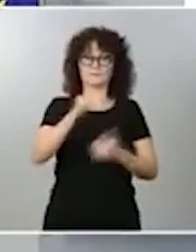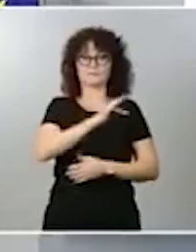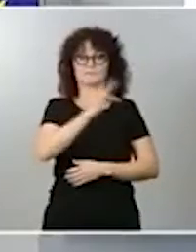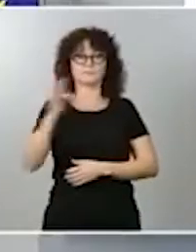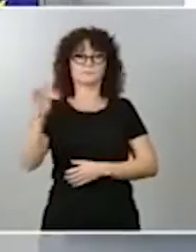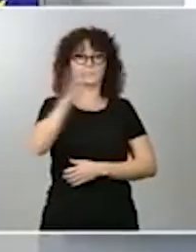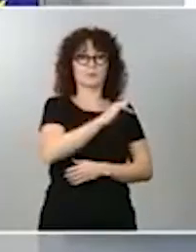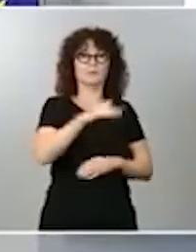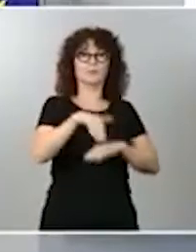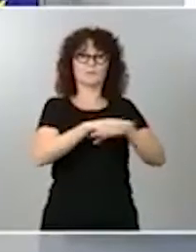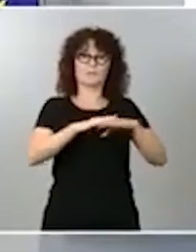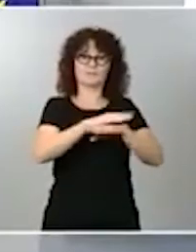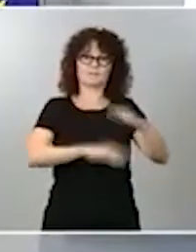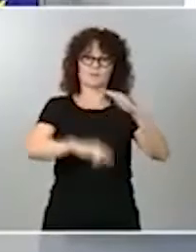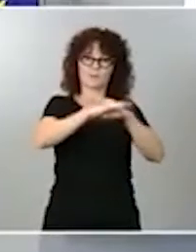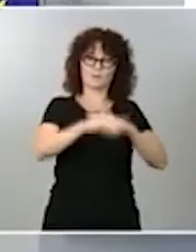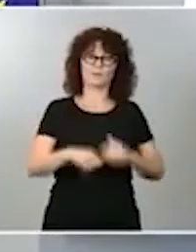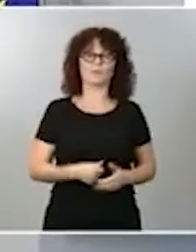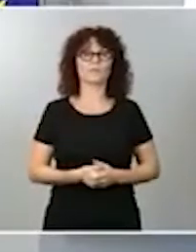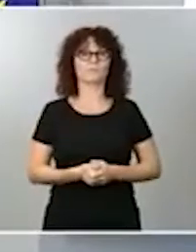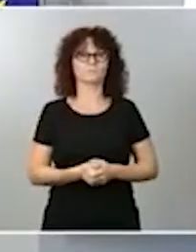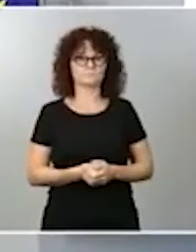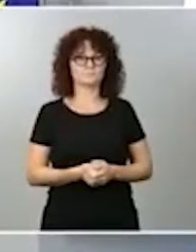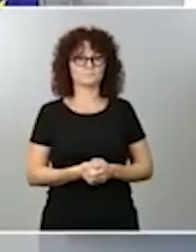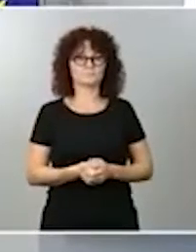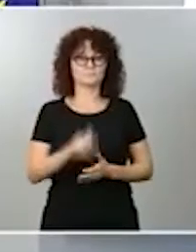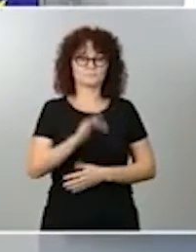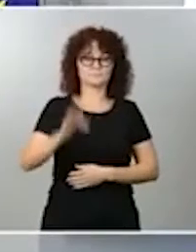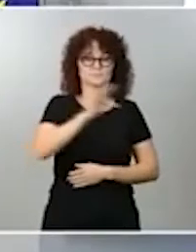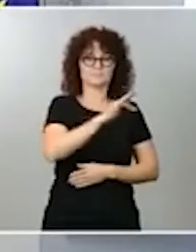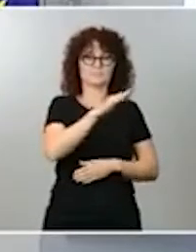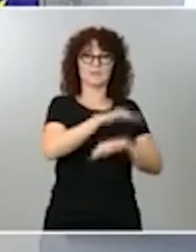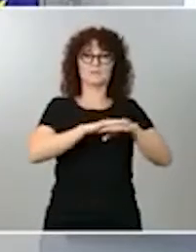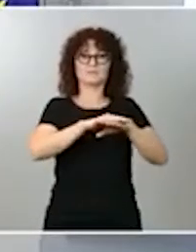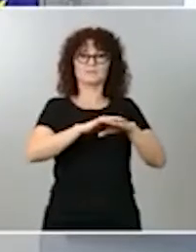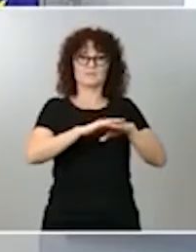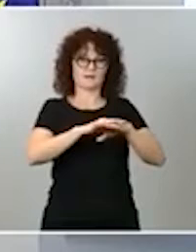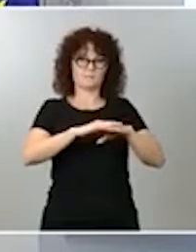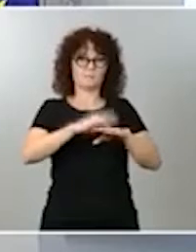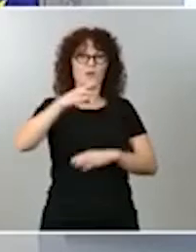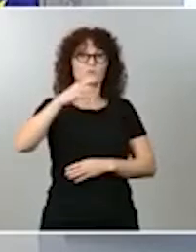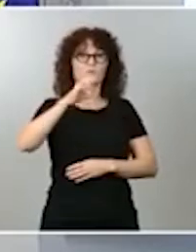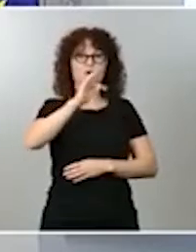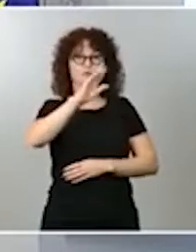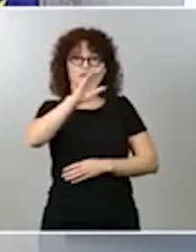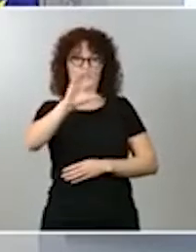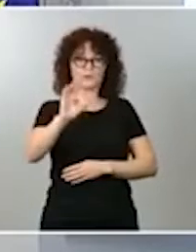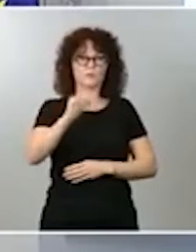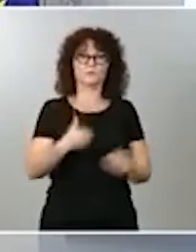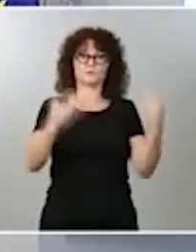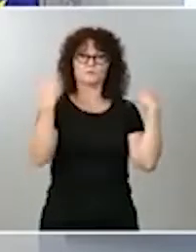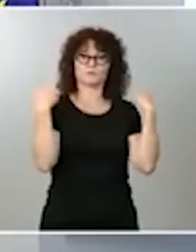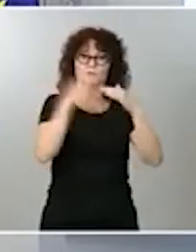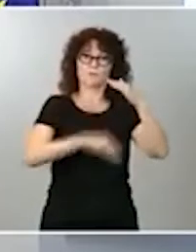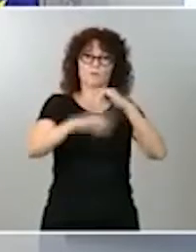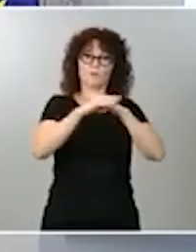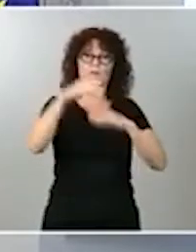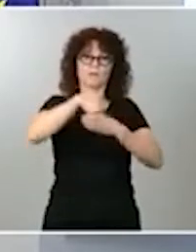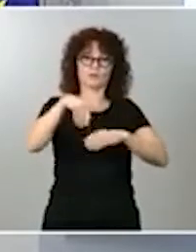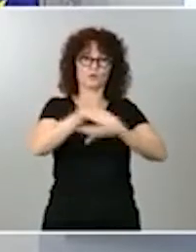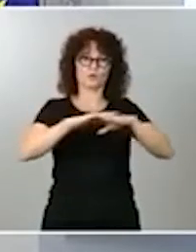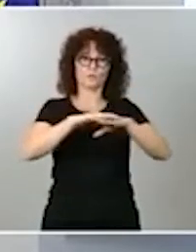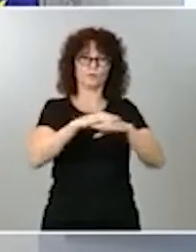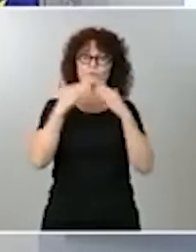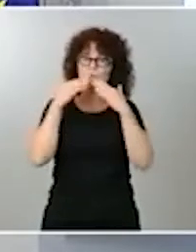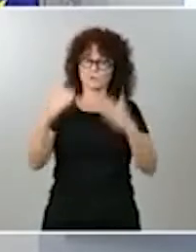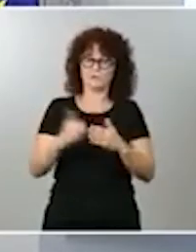Muchas gracias. Sí, le paso la palabra a la ministra Montero, responsable de Igualdad del Gobierno. Bueno, muchísimas gracias tanto a la